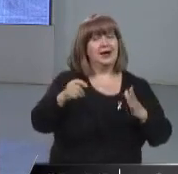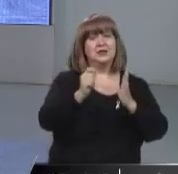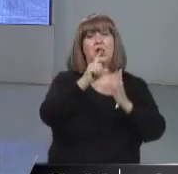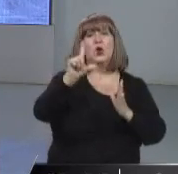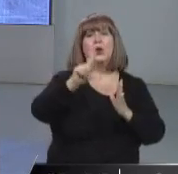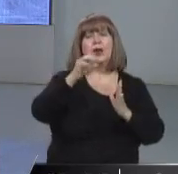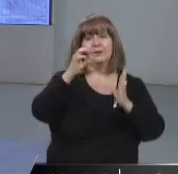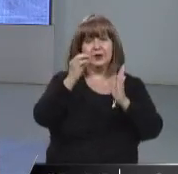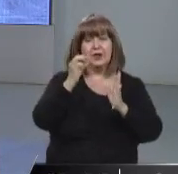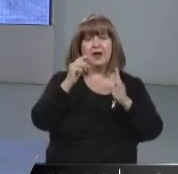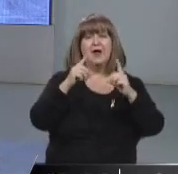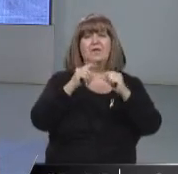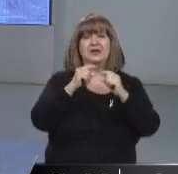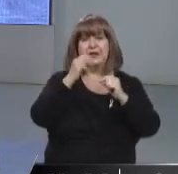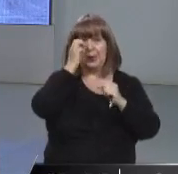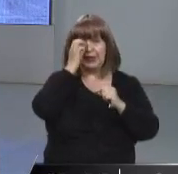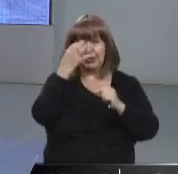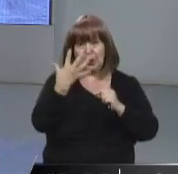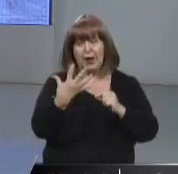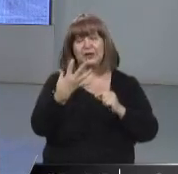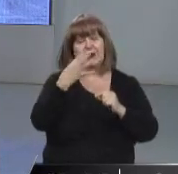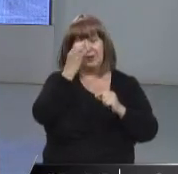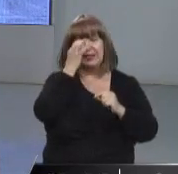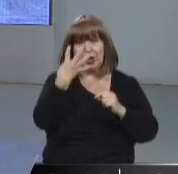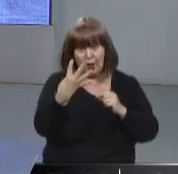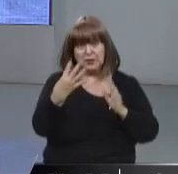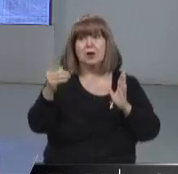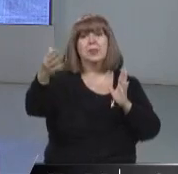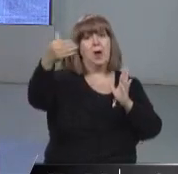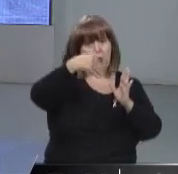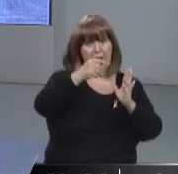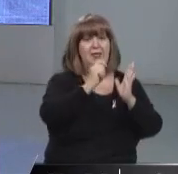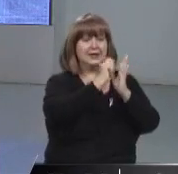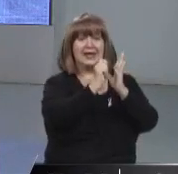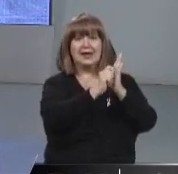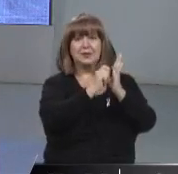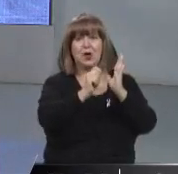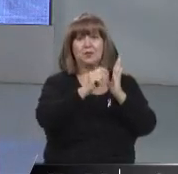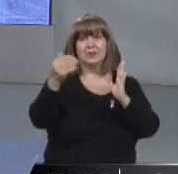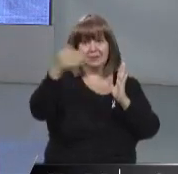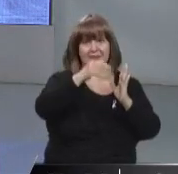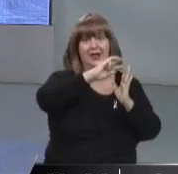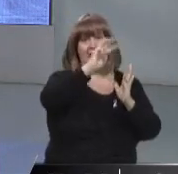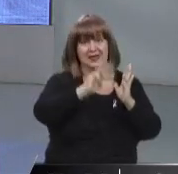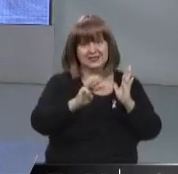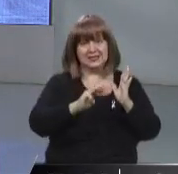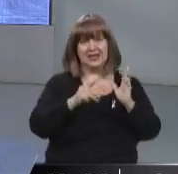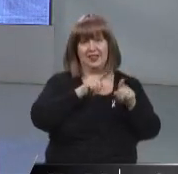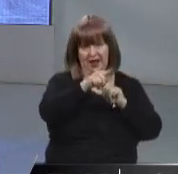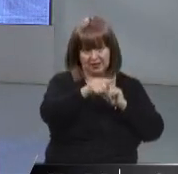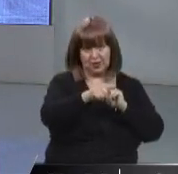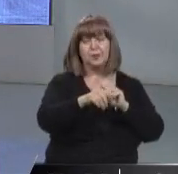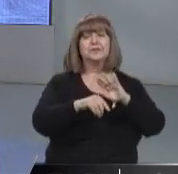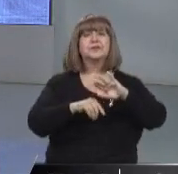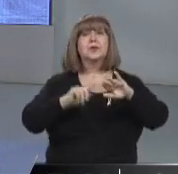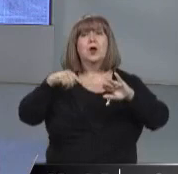24 ya pueden inscribirse en las sedes de la ANSES las personas interesadas en recibirlo. Eso es lo más saliente. Bien, más información tenemos aquí para